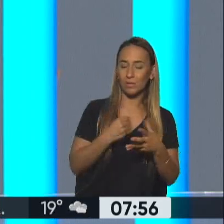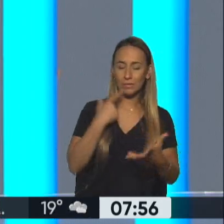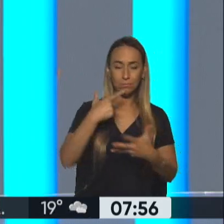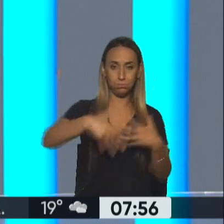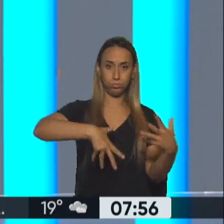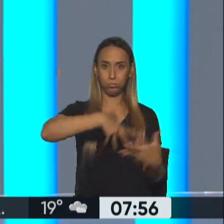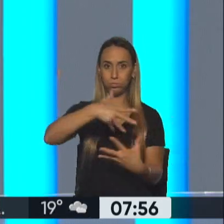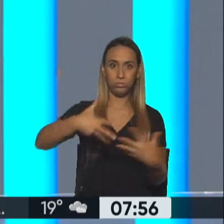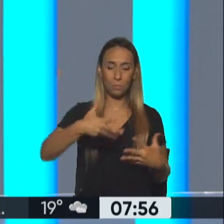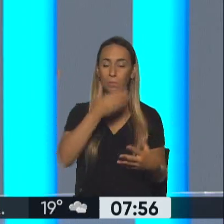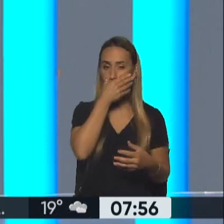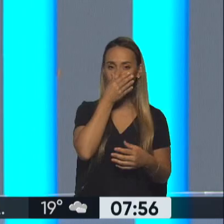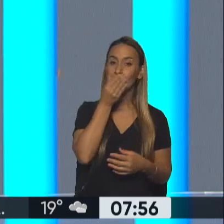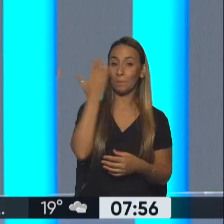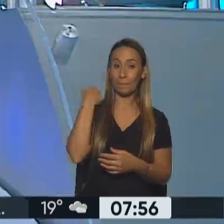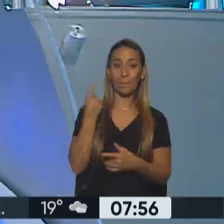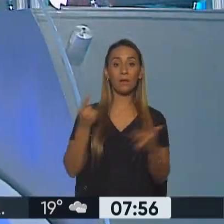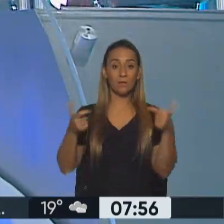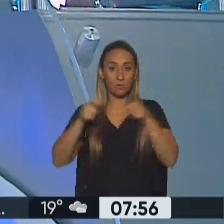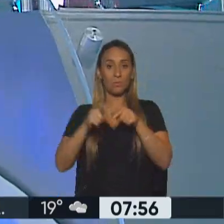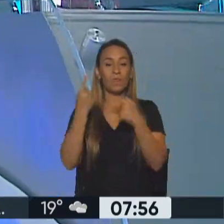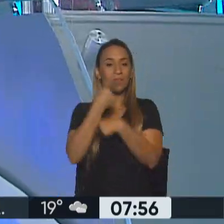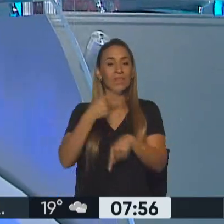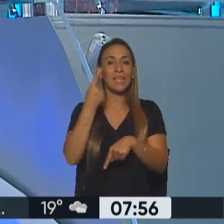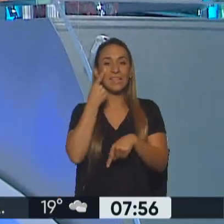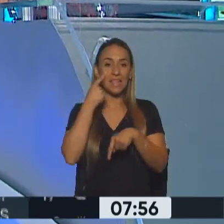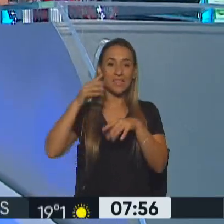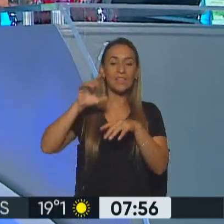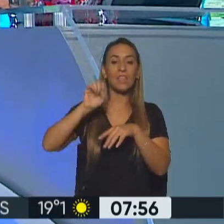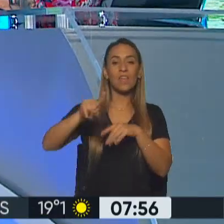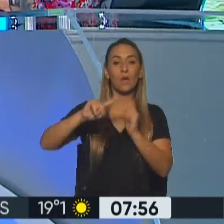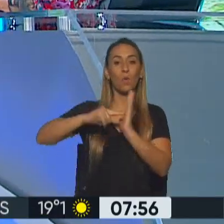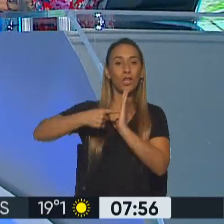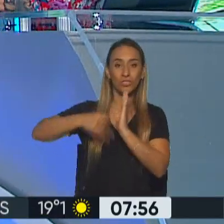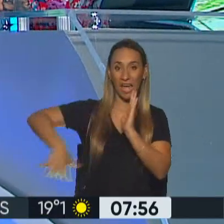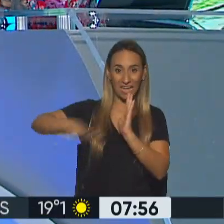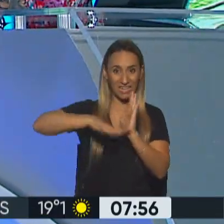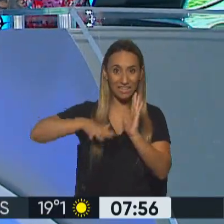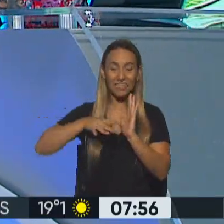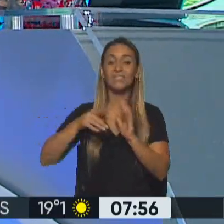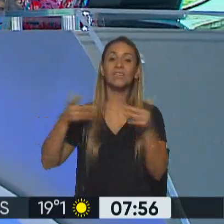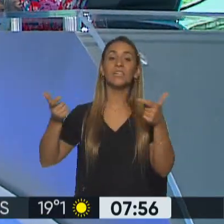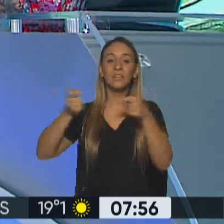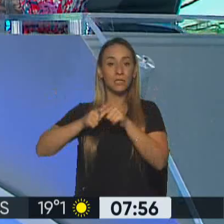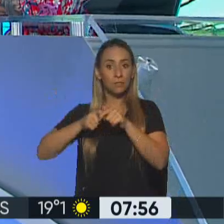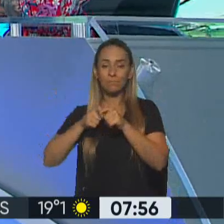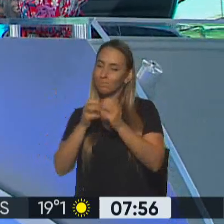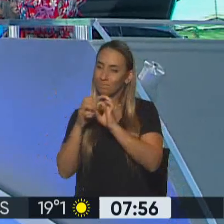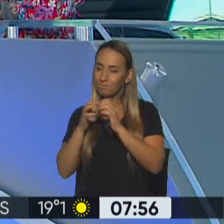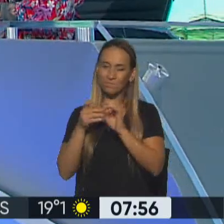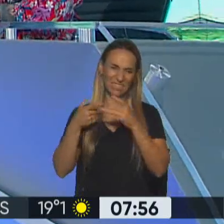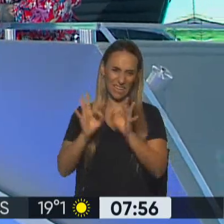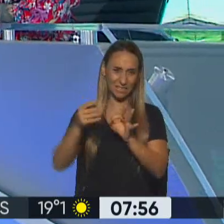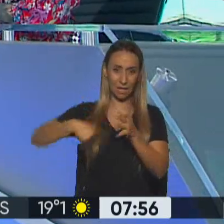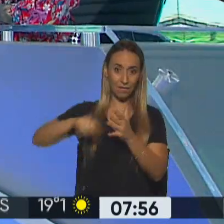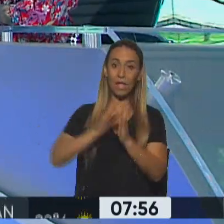ayer hubo una reunión en Cañuela de los intendentes de la provincia de Buenos Aires que ya tienen, de alguna manera, la certeza de que en sus